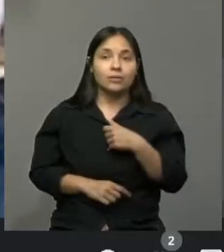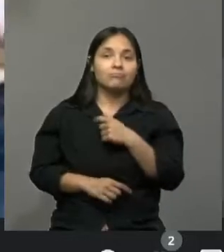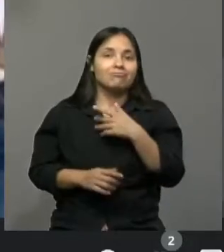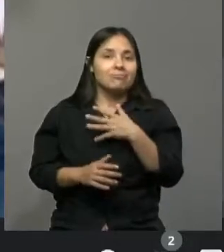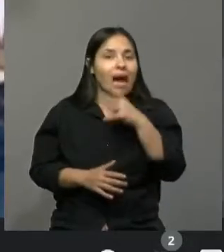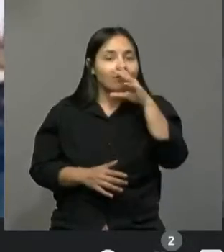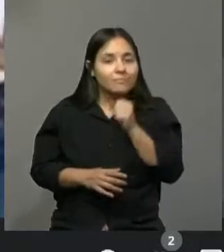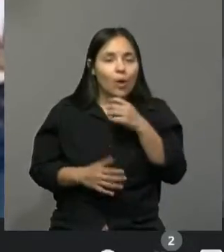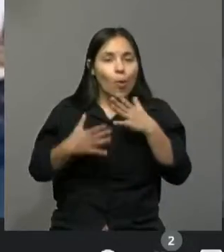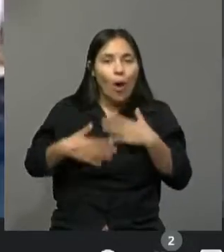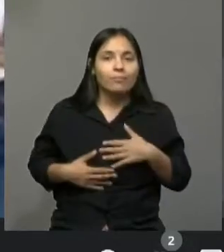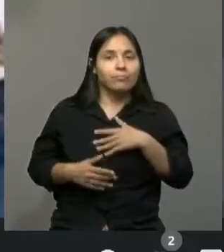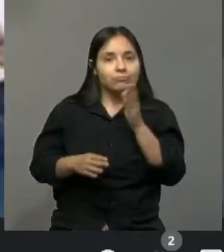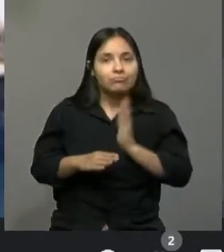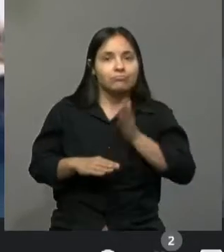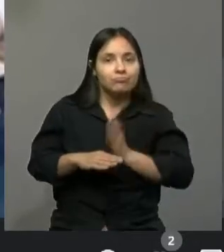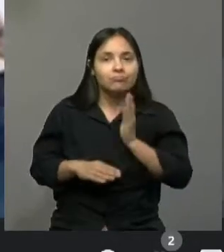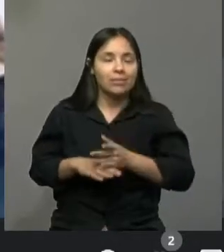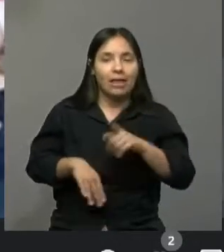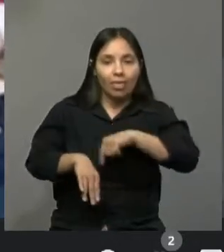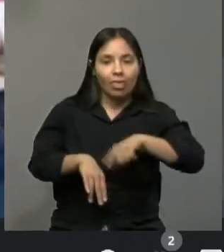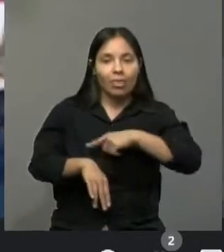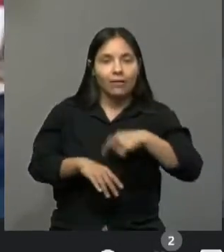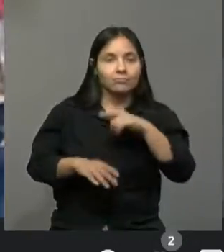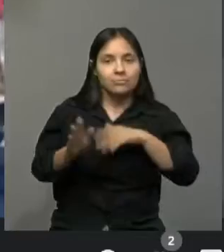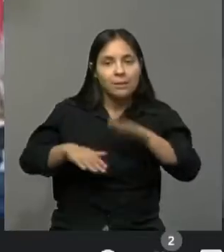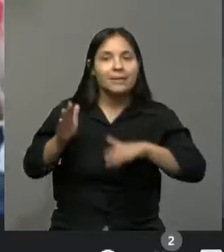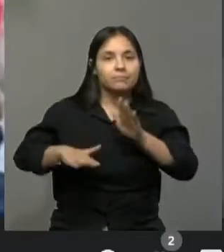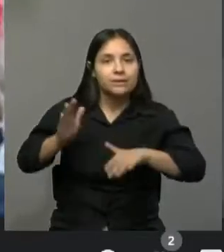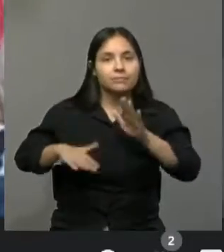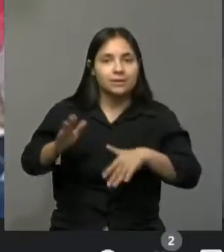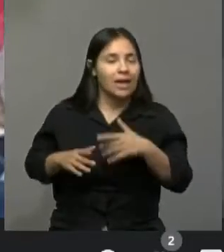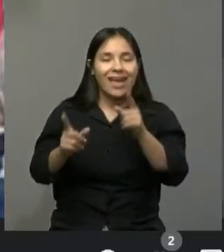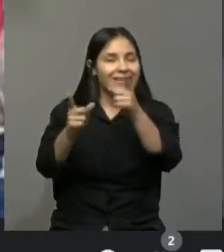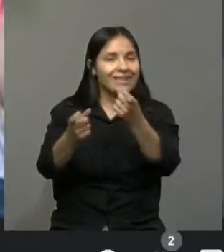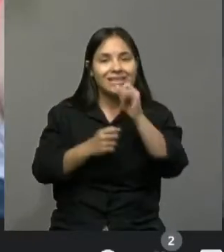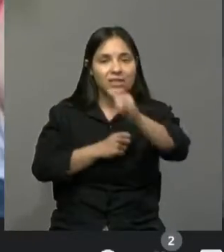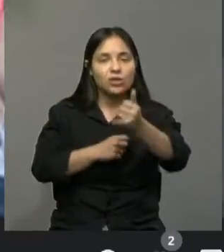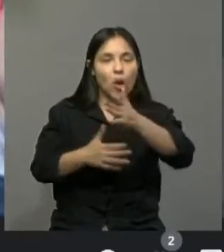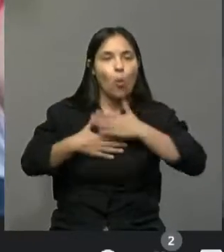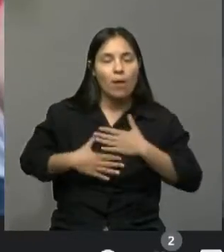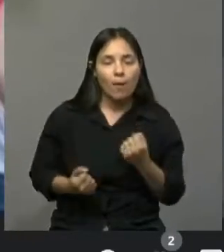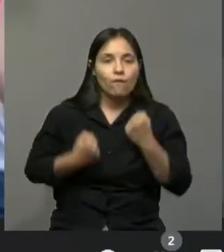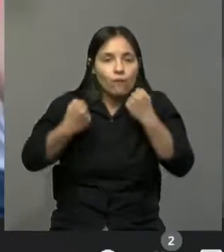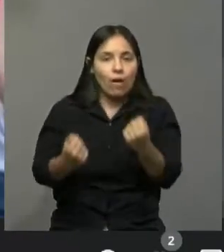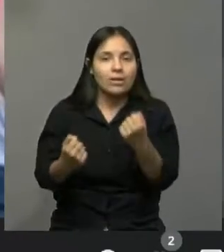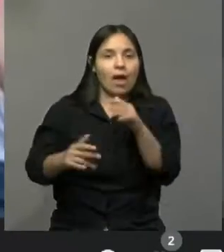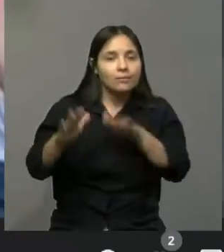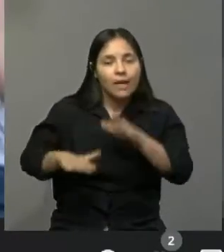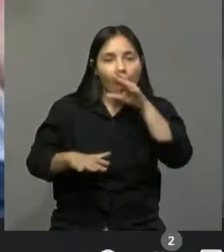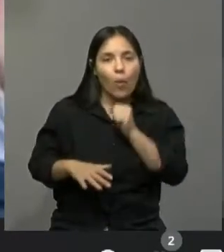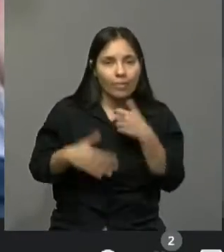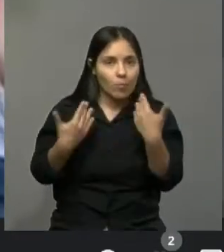y un montón de cosas más, porque son bastantes minutos que tenemos que zapatear, entonces también necesitamos esa resistencia para aguantar